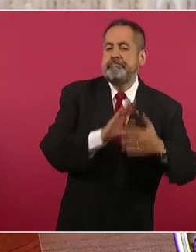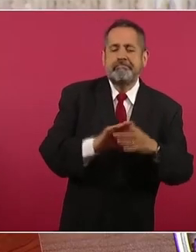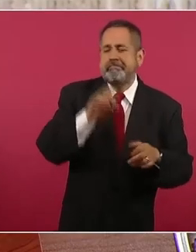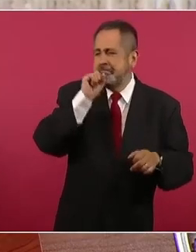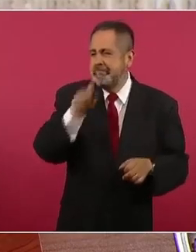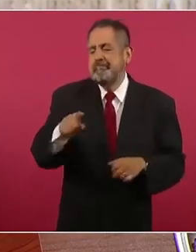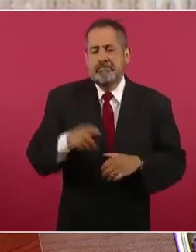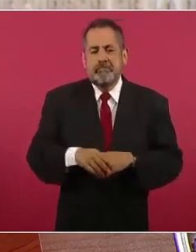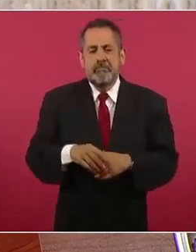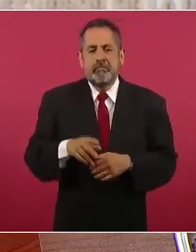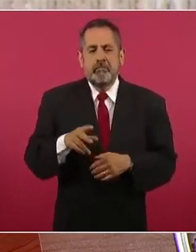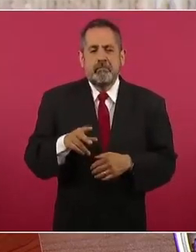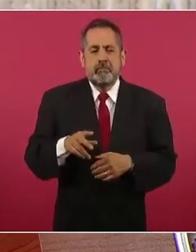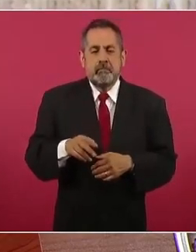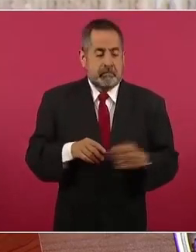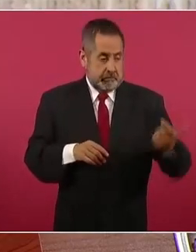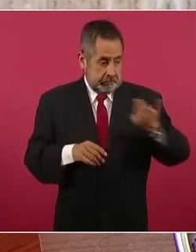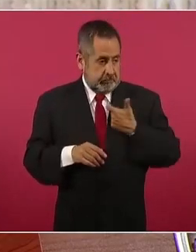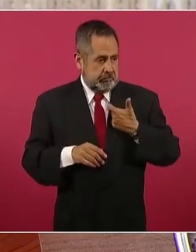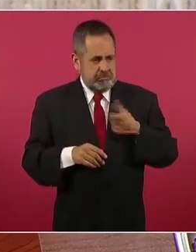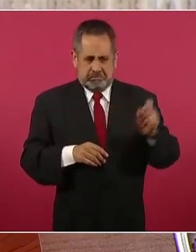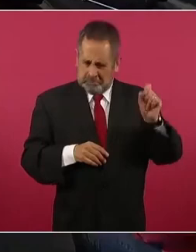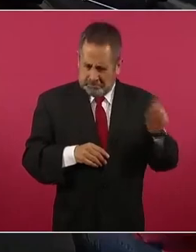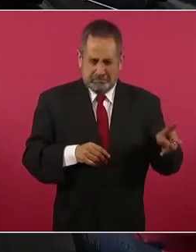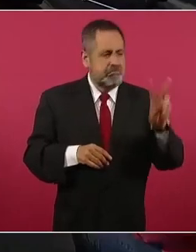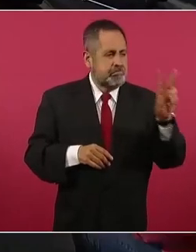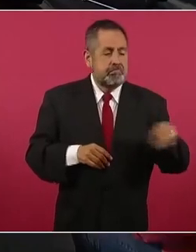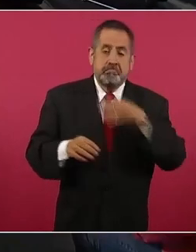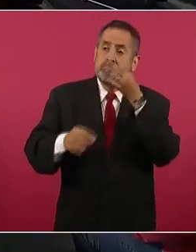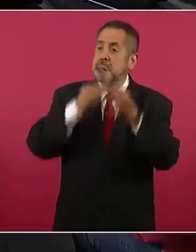O que no se alquila O